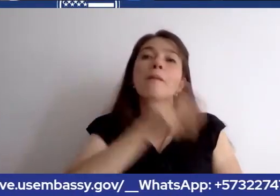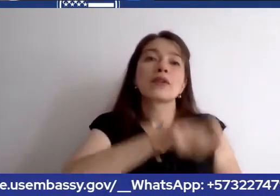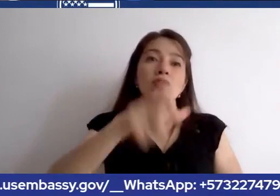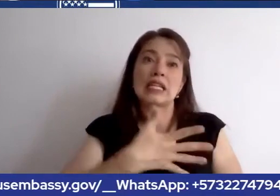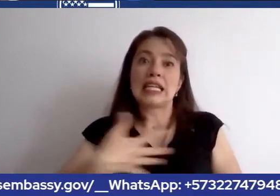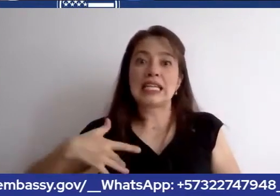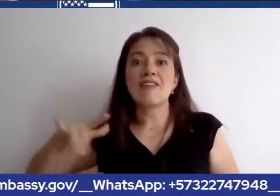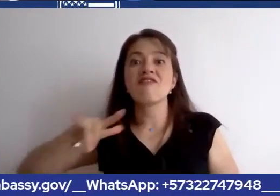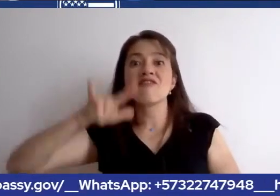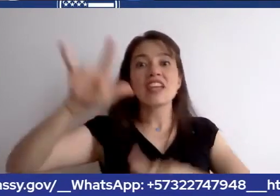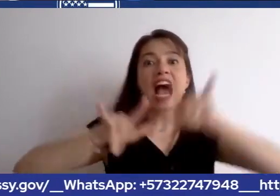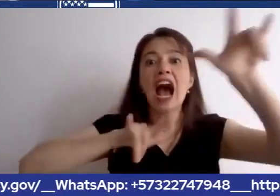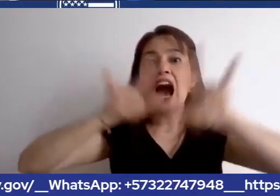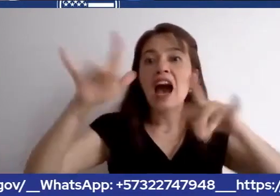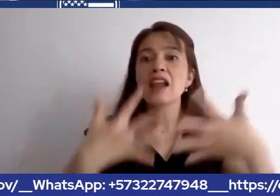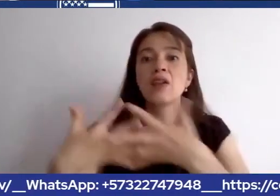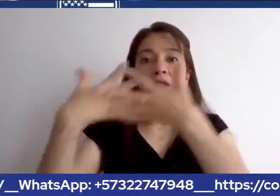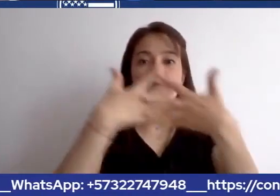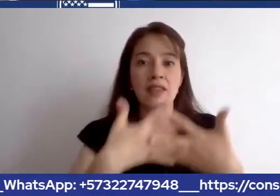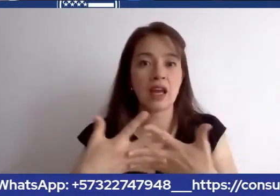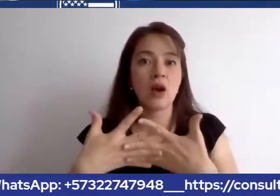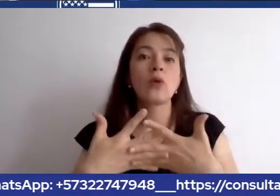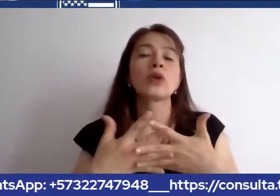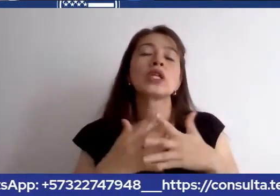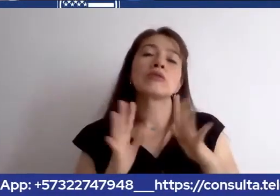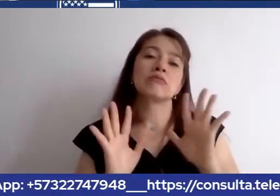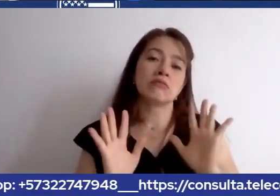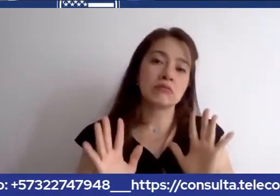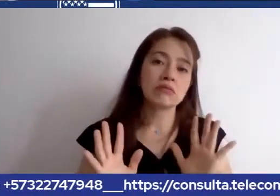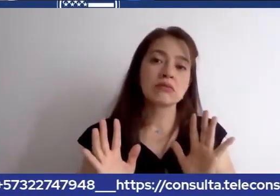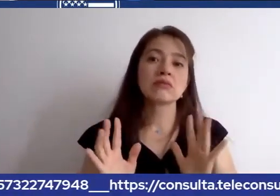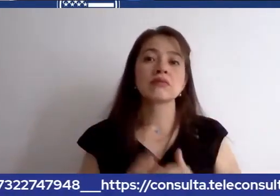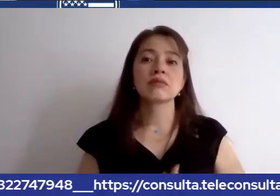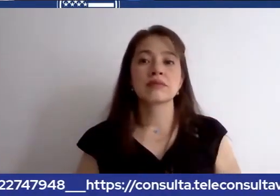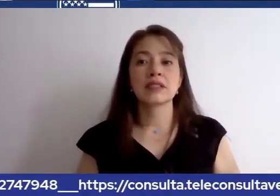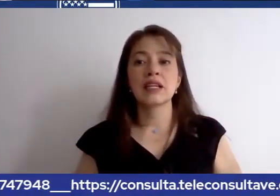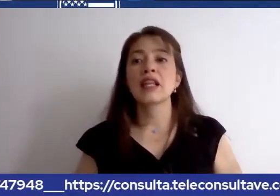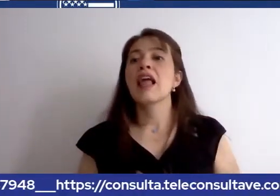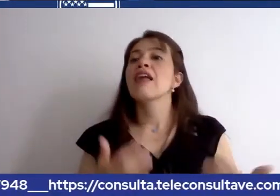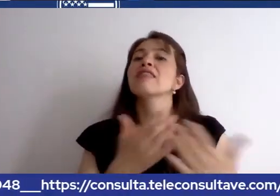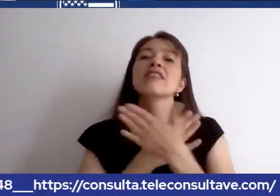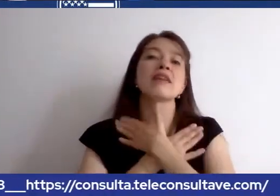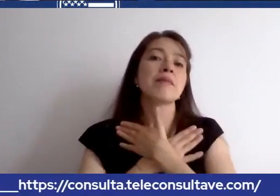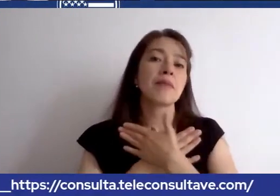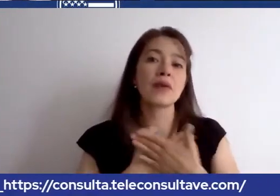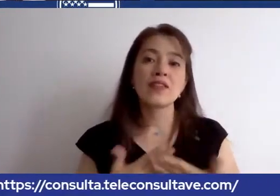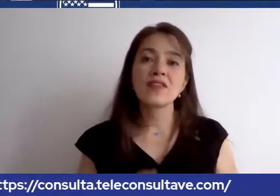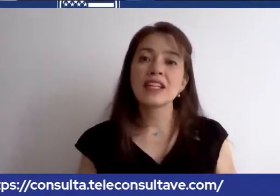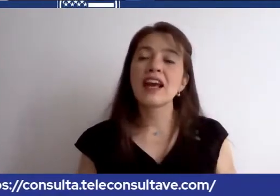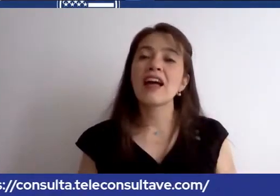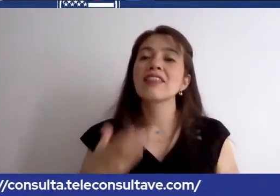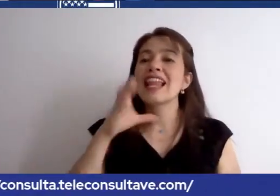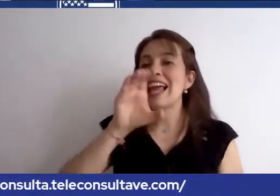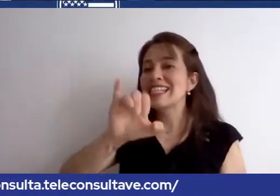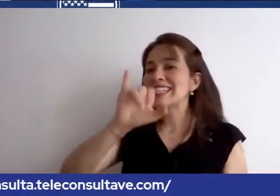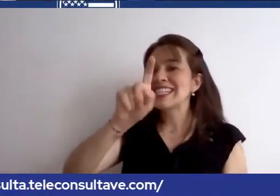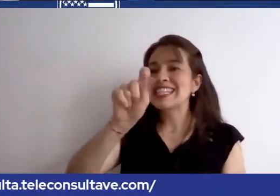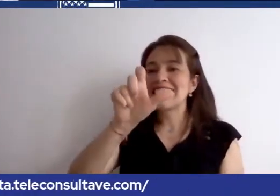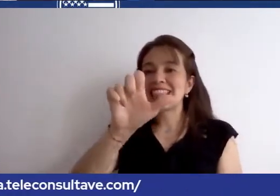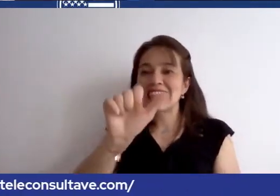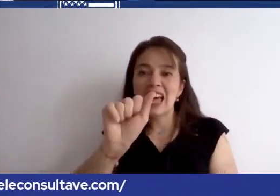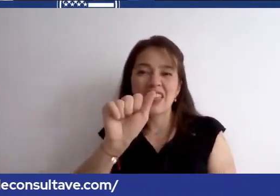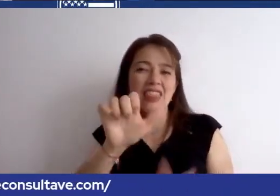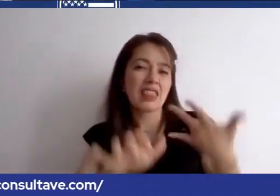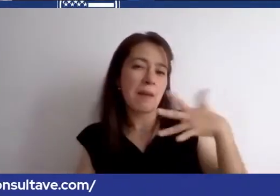a los estados unidos y las la disponibilidad de las citas depende de